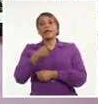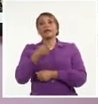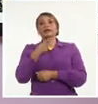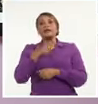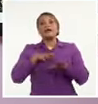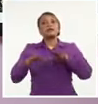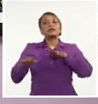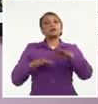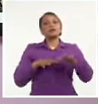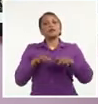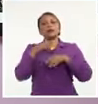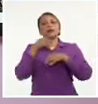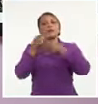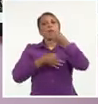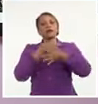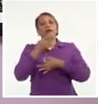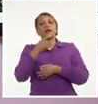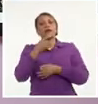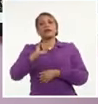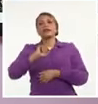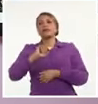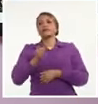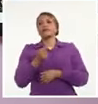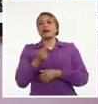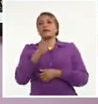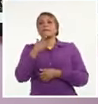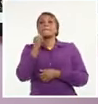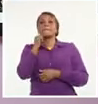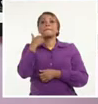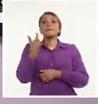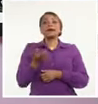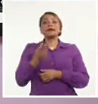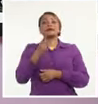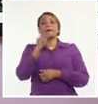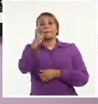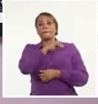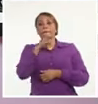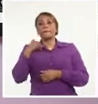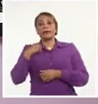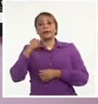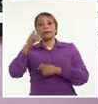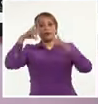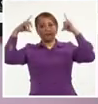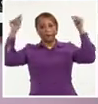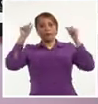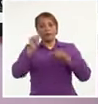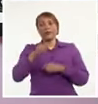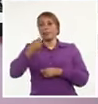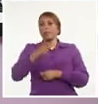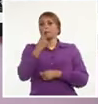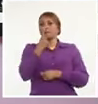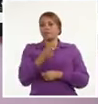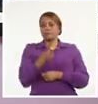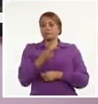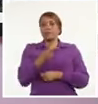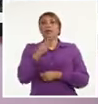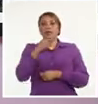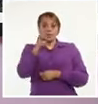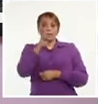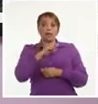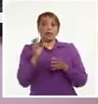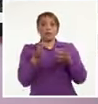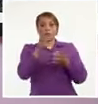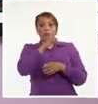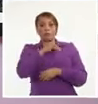Rodríguez Espinosa mencionó el reforzamiento del personal médico y de enfermería en el servicio. Acotó que si bien el personal médico y de enfermería